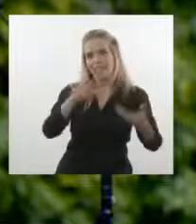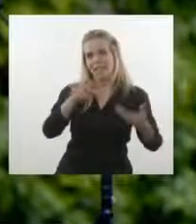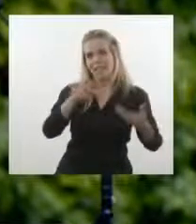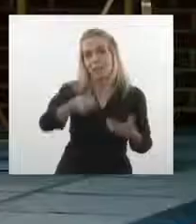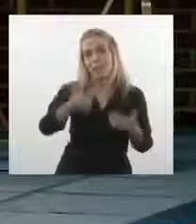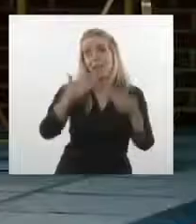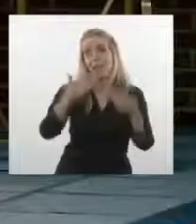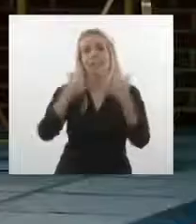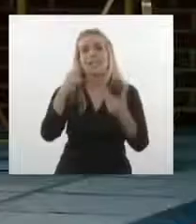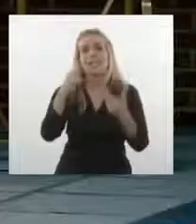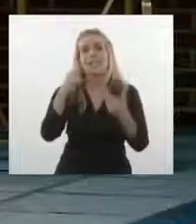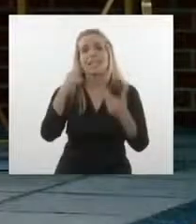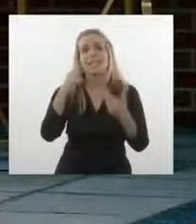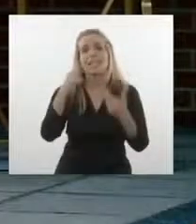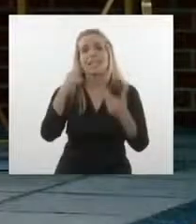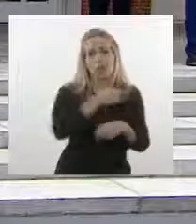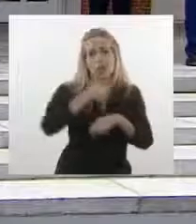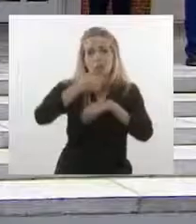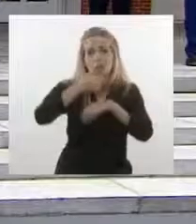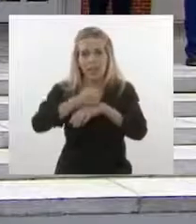gracias a todos y todas por estar aquí.